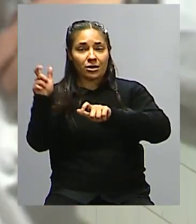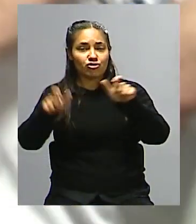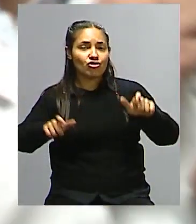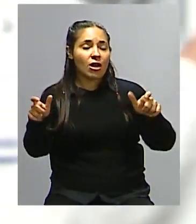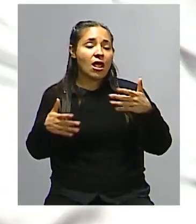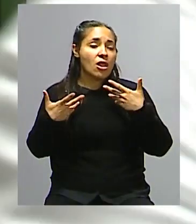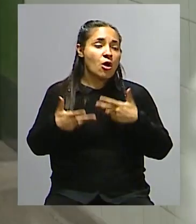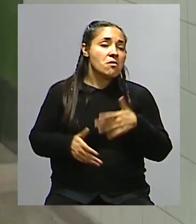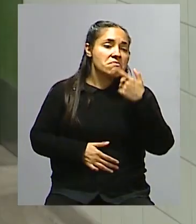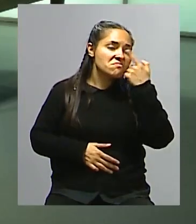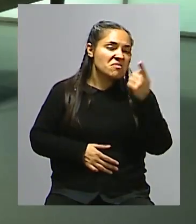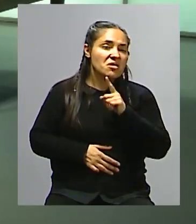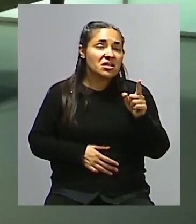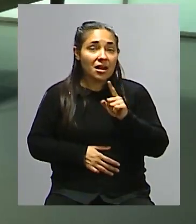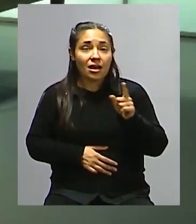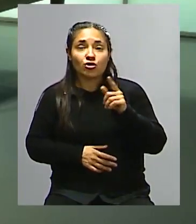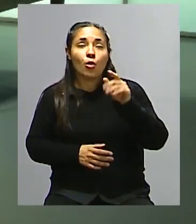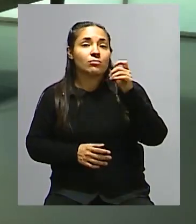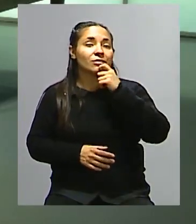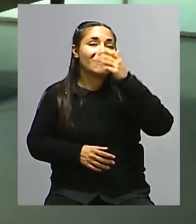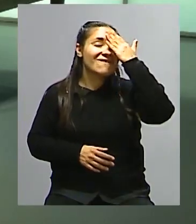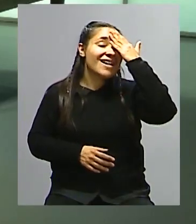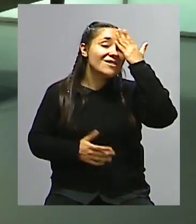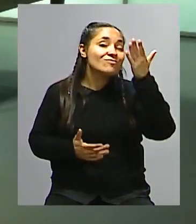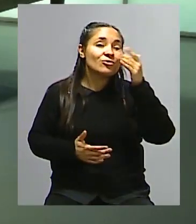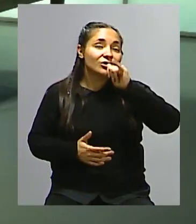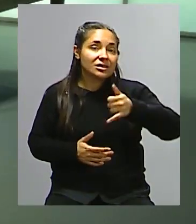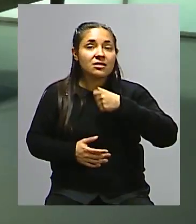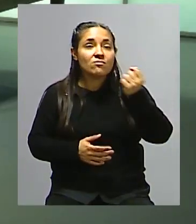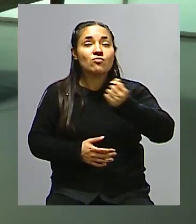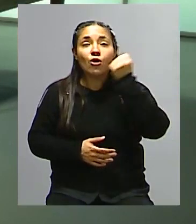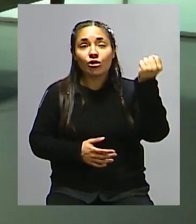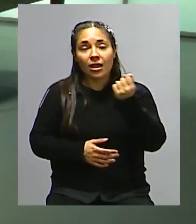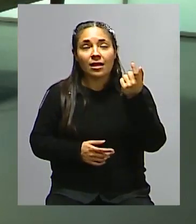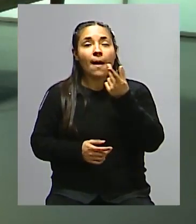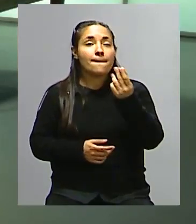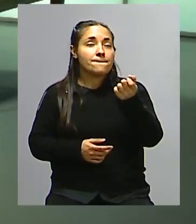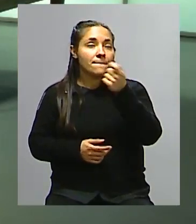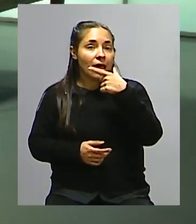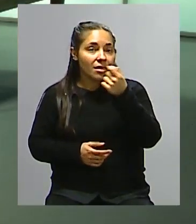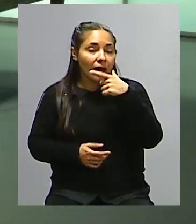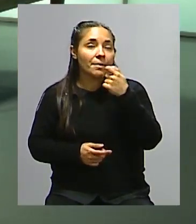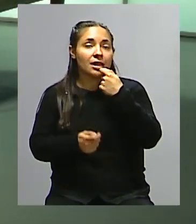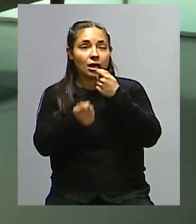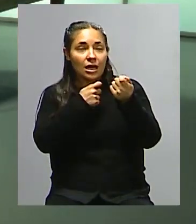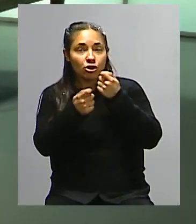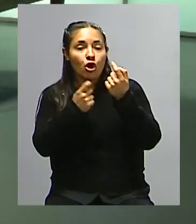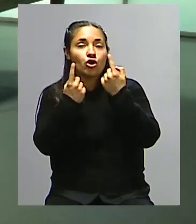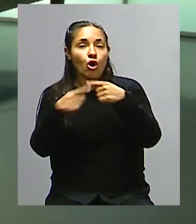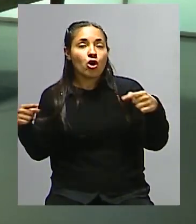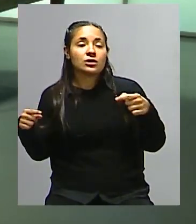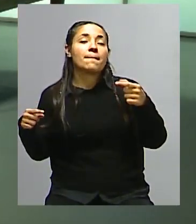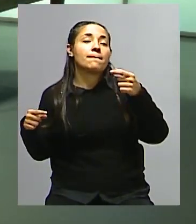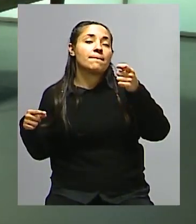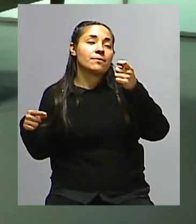no le interesaba, salvo que estés atravesando una enfermedad, la importancia de la gestión de los medicamentos, de los bioinsumos médicos, porque, digo,